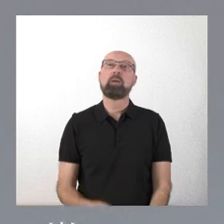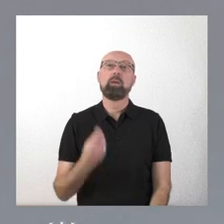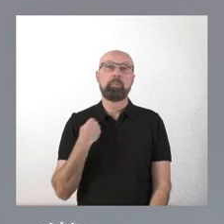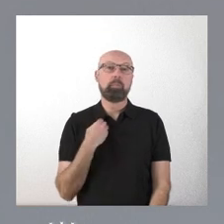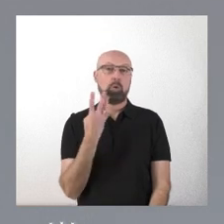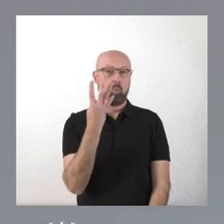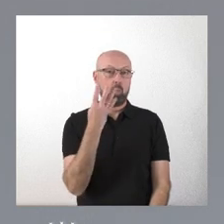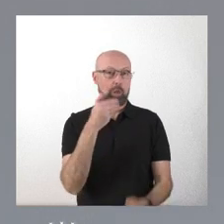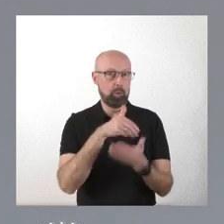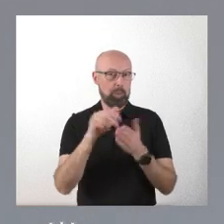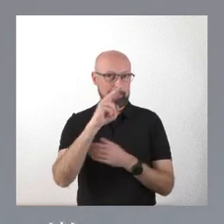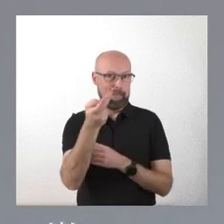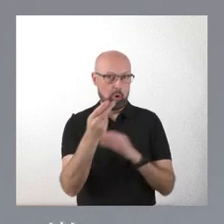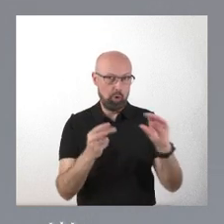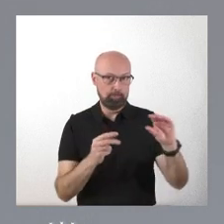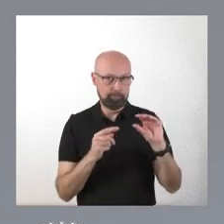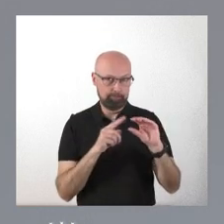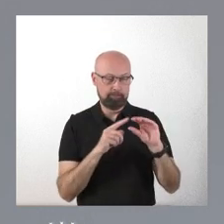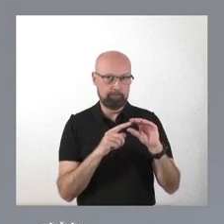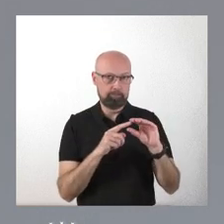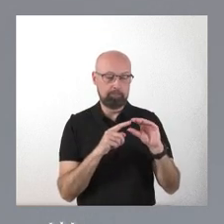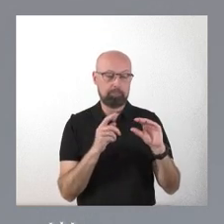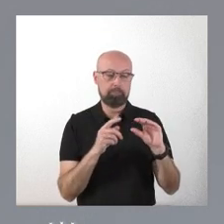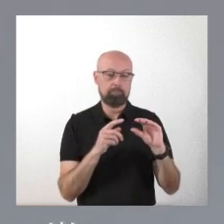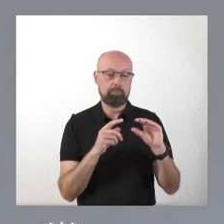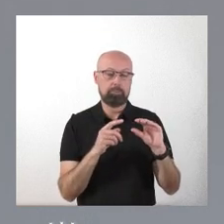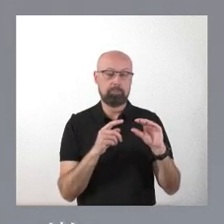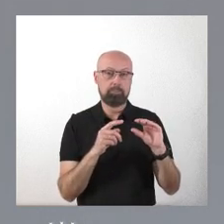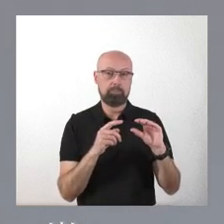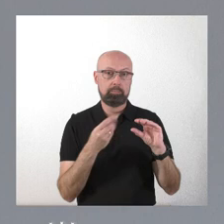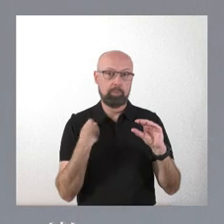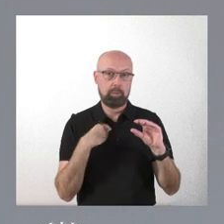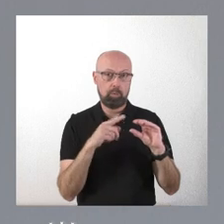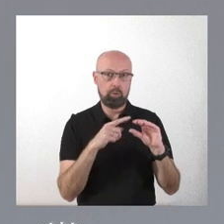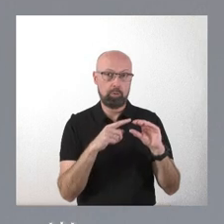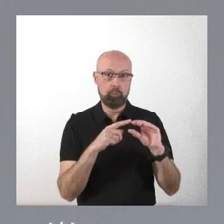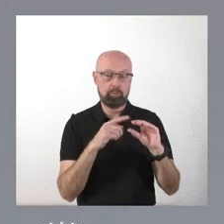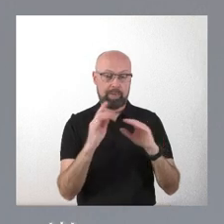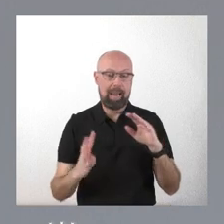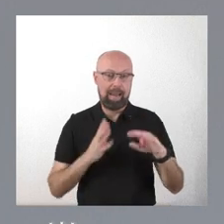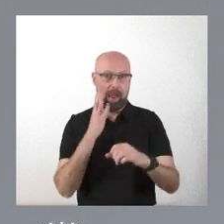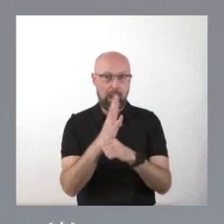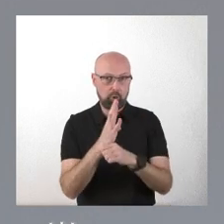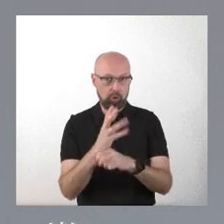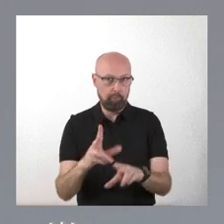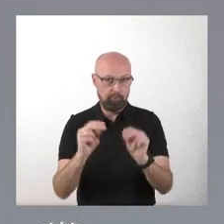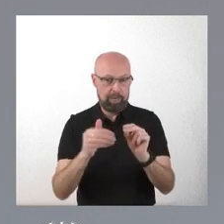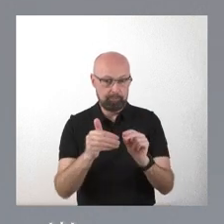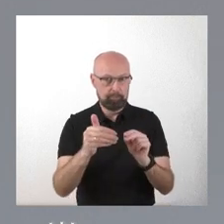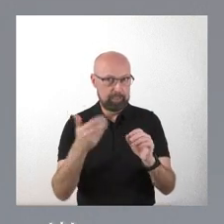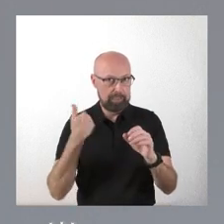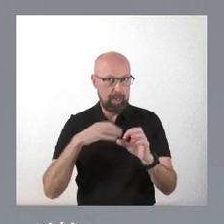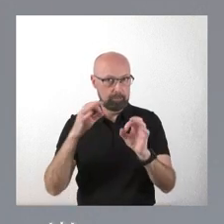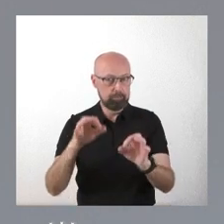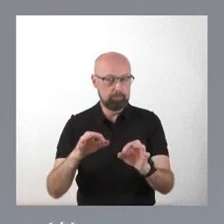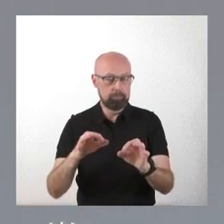millones de euros al final de nuestra legislatura, al final